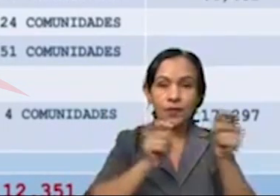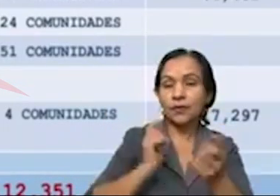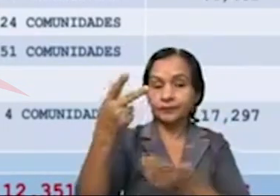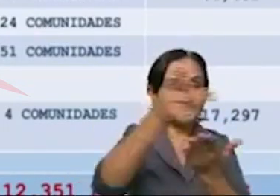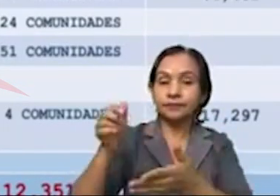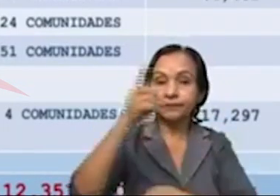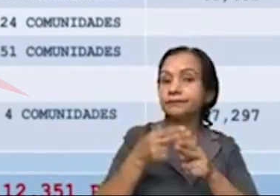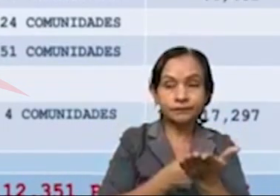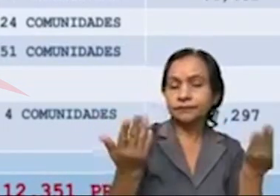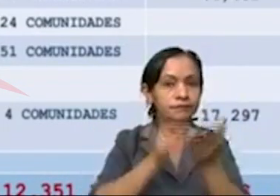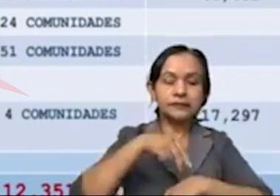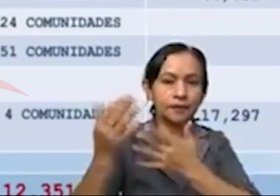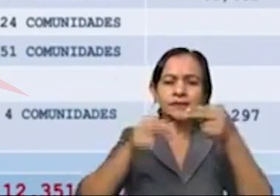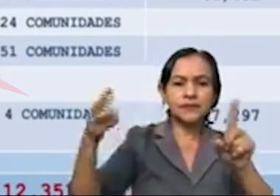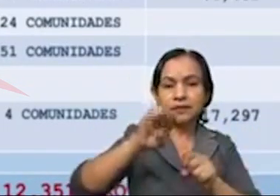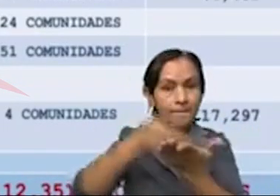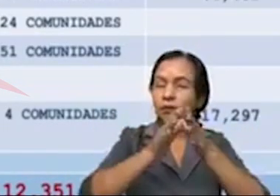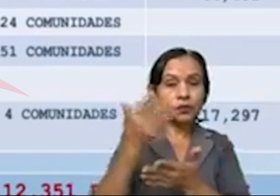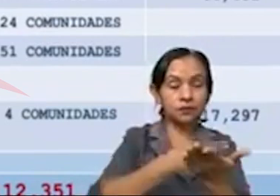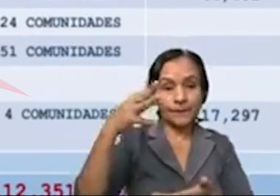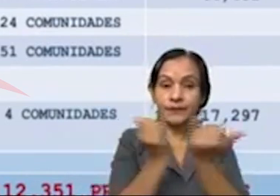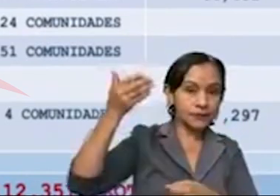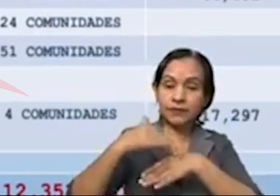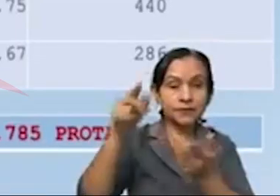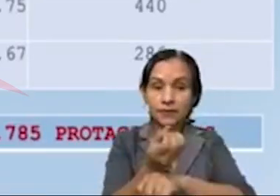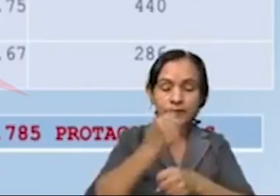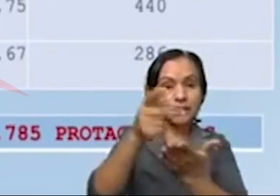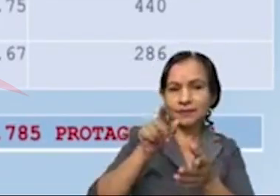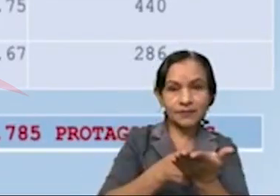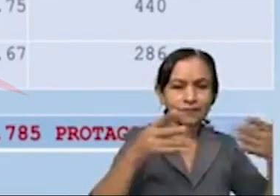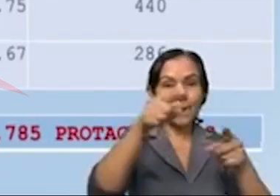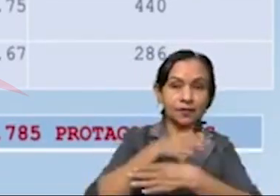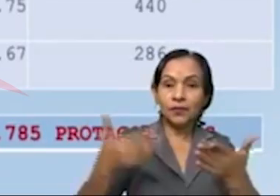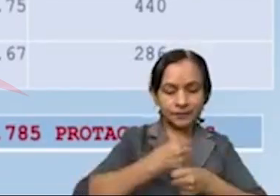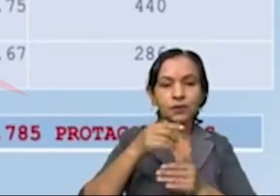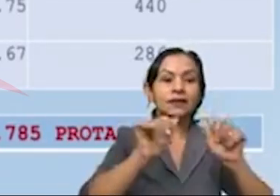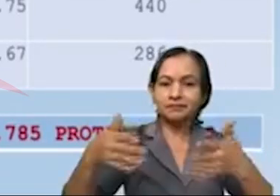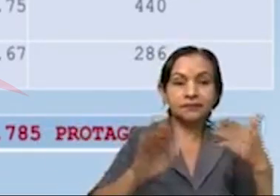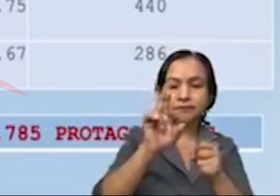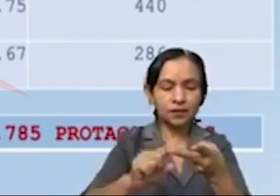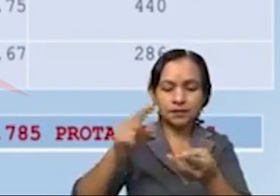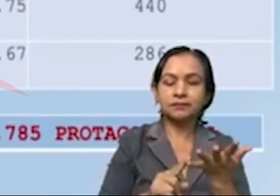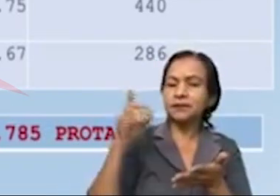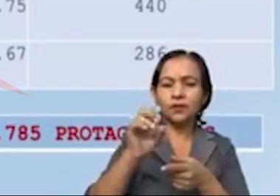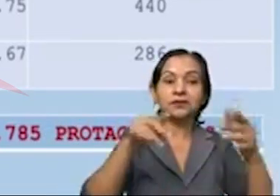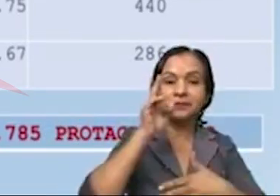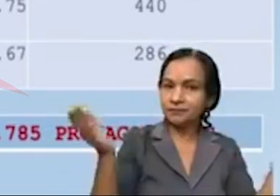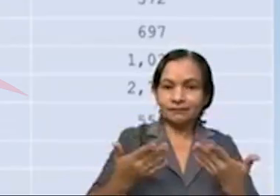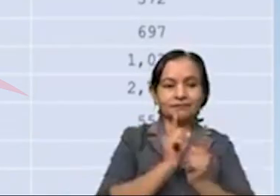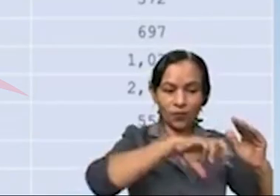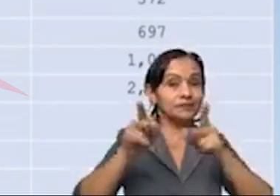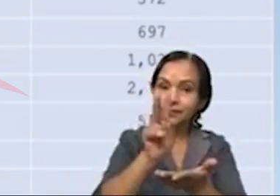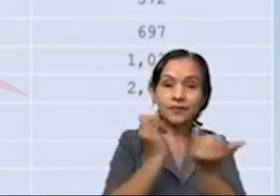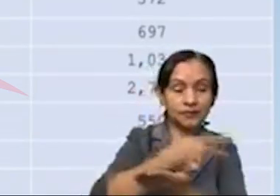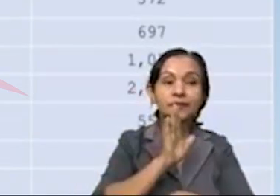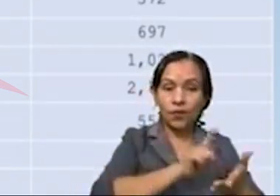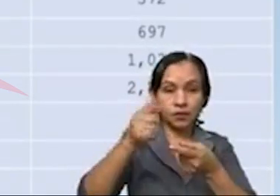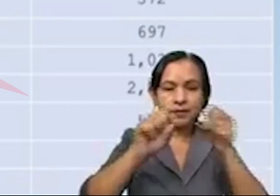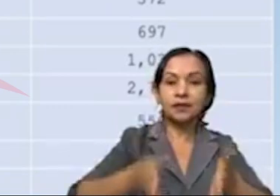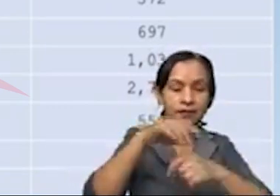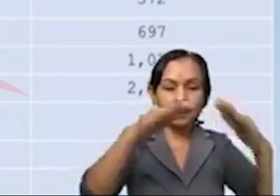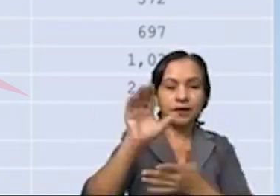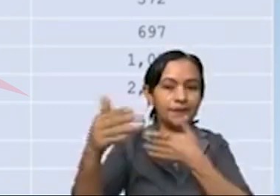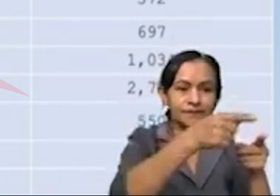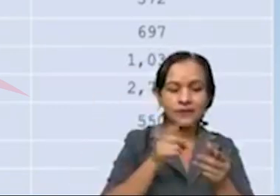aseguran que en este año se han logrado finalizar seis proyectos y que 33 aún están en ejecución, por lo que esperan los